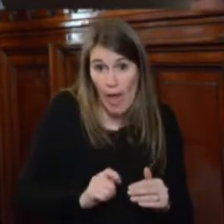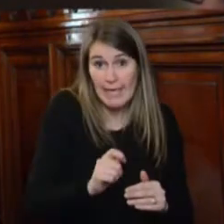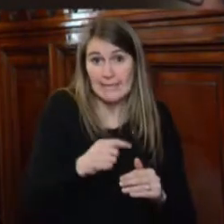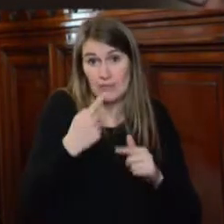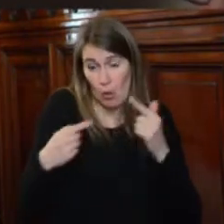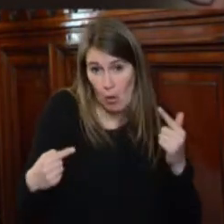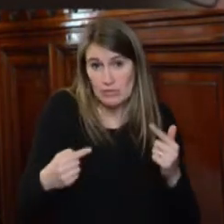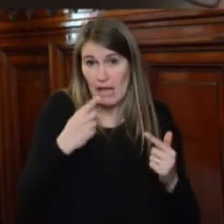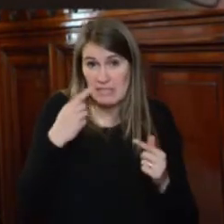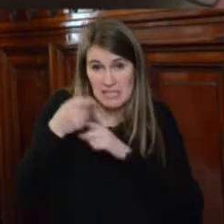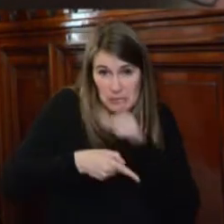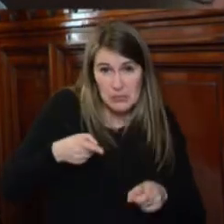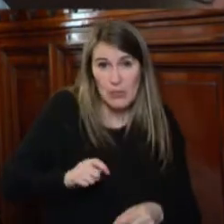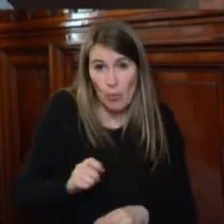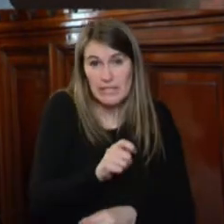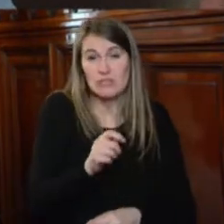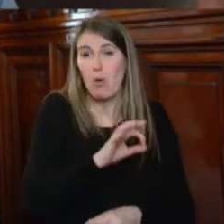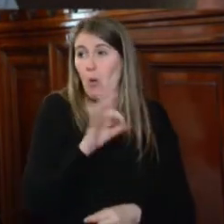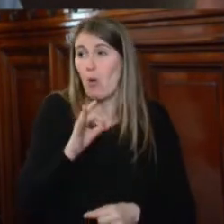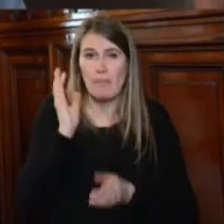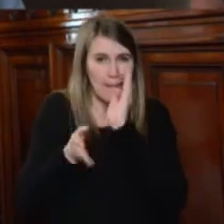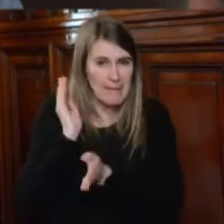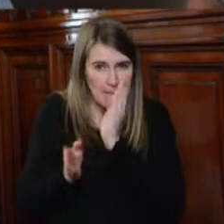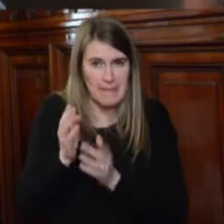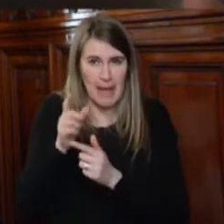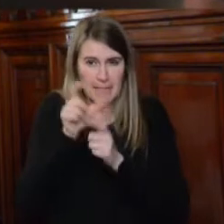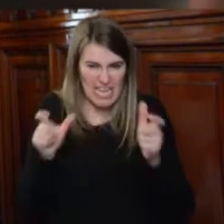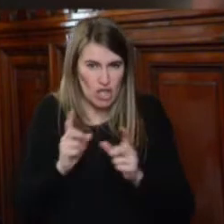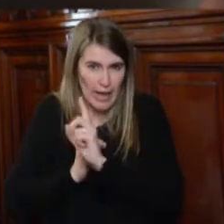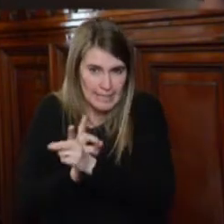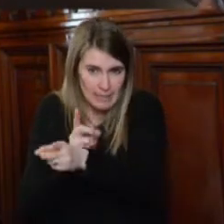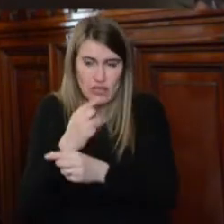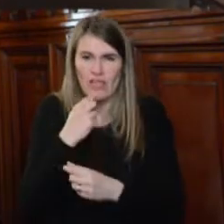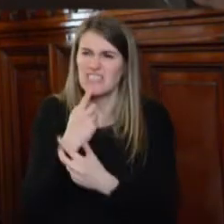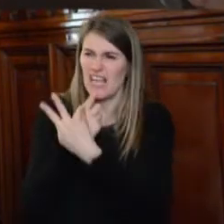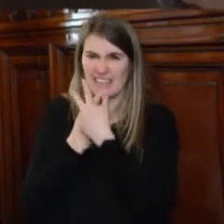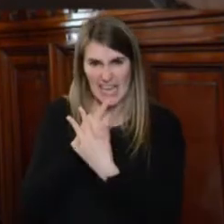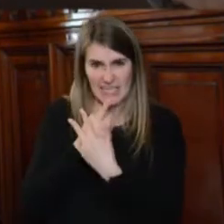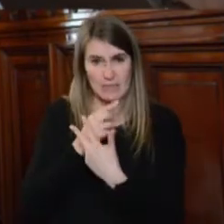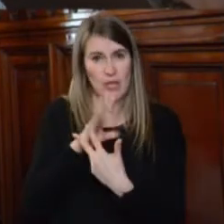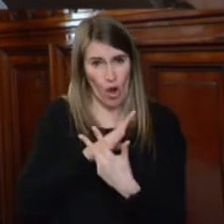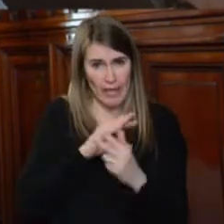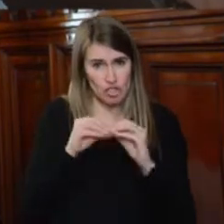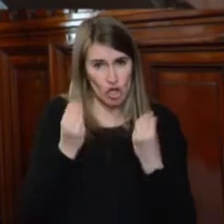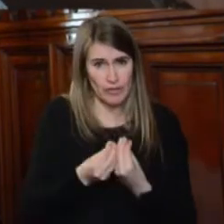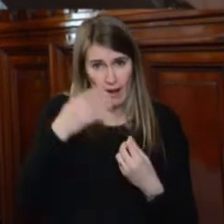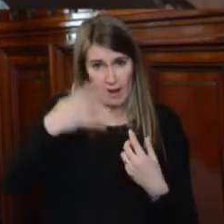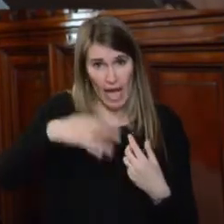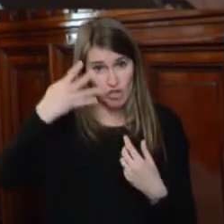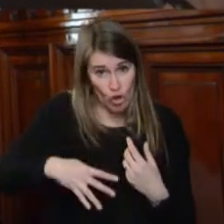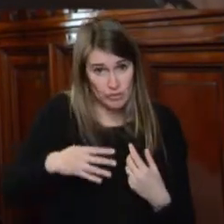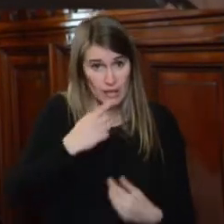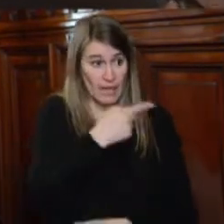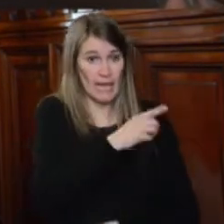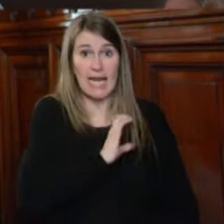señalan de juicio político, de procedimientos disciplinarios, se hablaban de tres, pero también al parecer hay hasta catorce, según información del